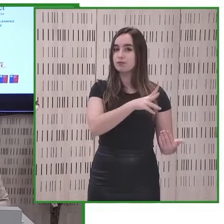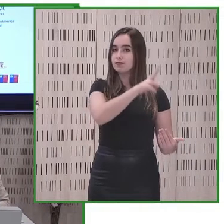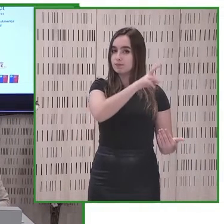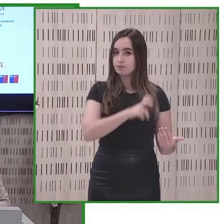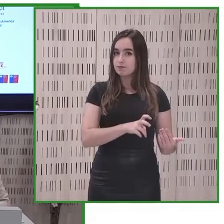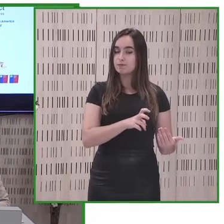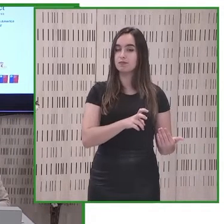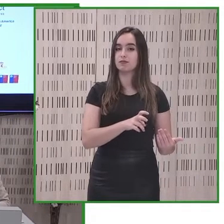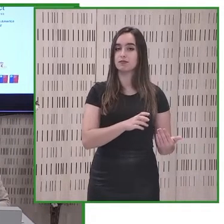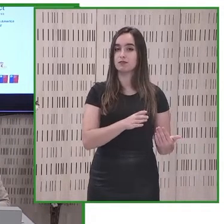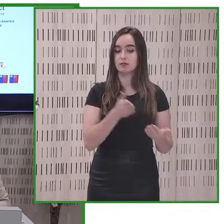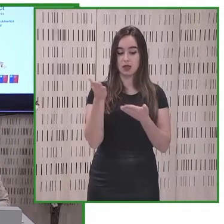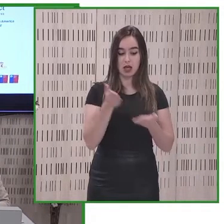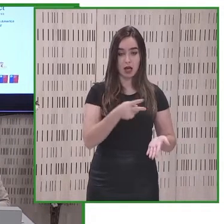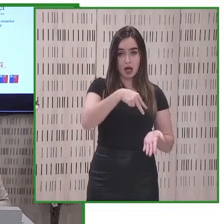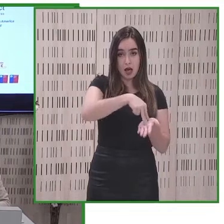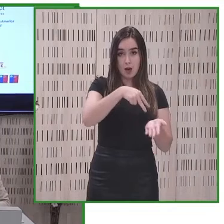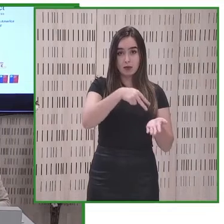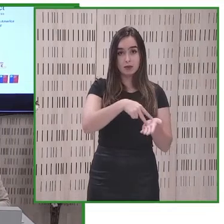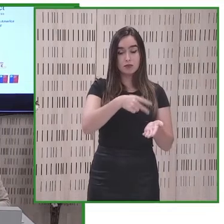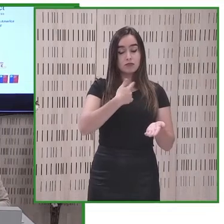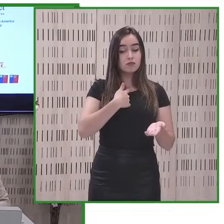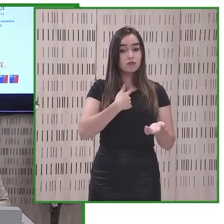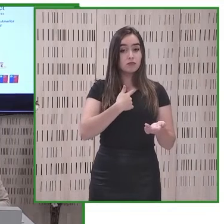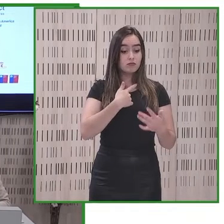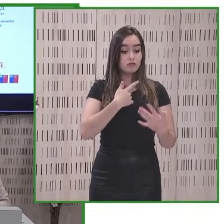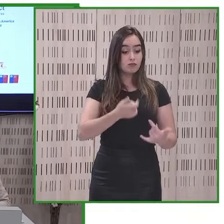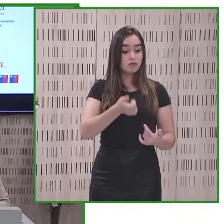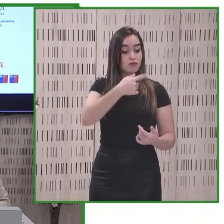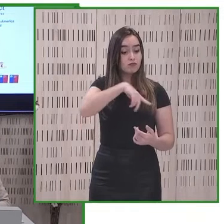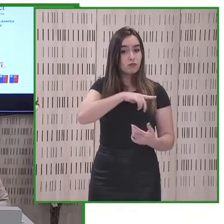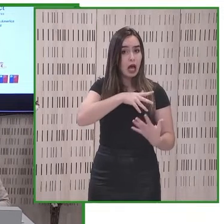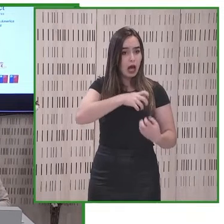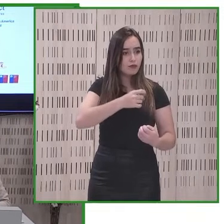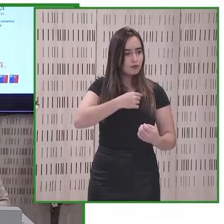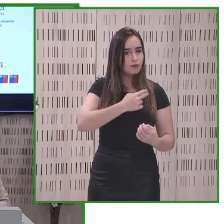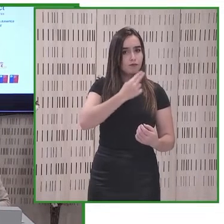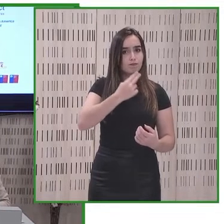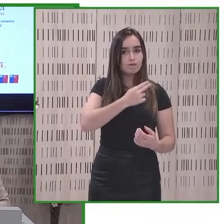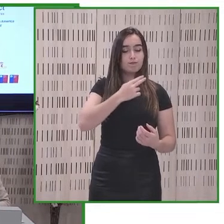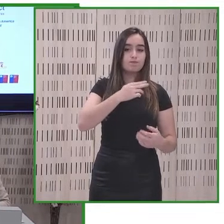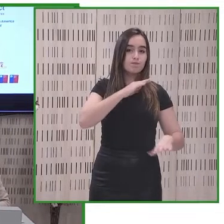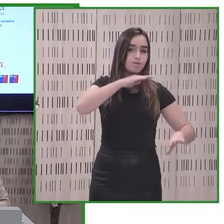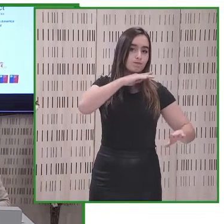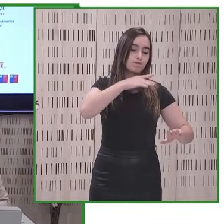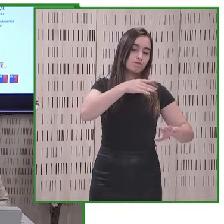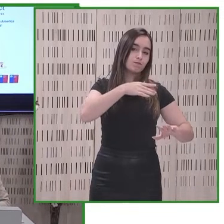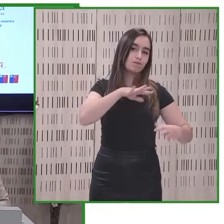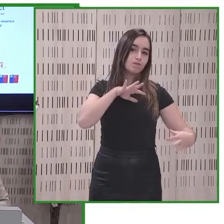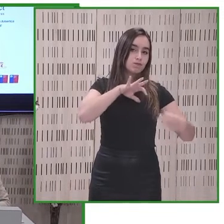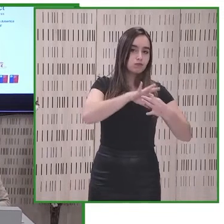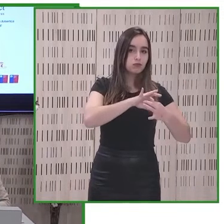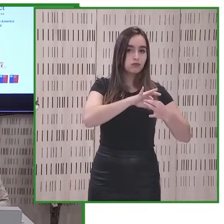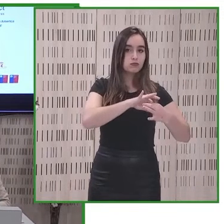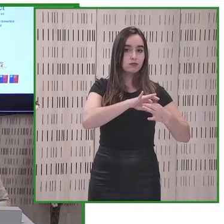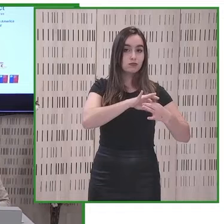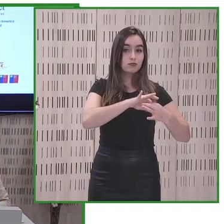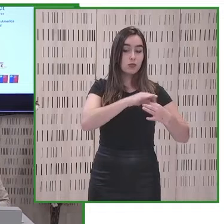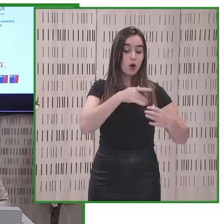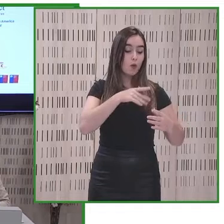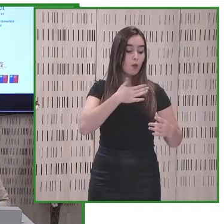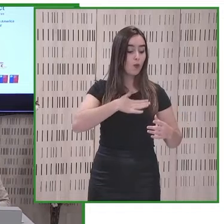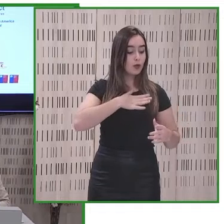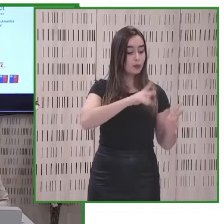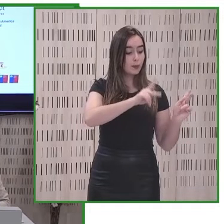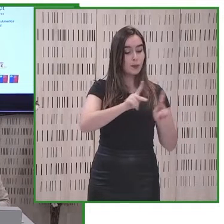hemos tenido la suerte de ver muy de cerca todo el trabajo del grupo y el compromiso con la inclusión especialmente con la generación de empleo para personas con